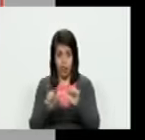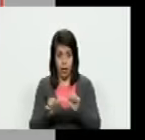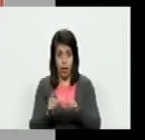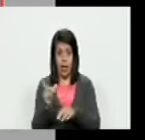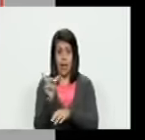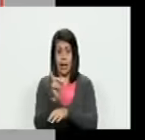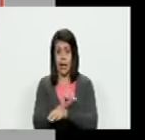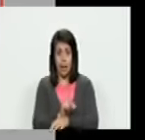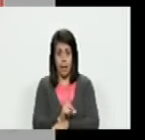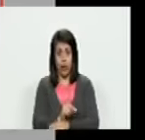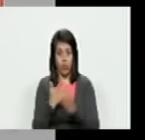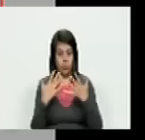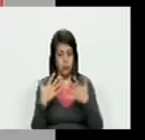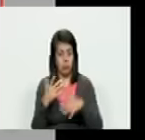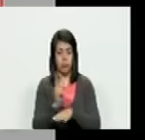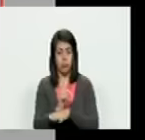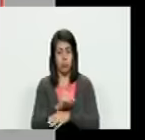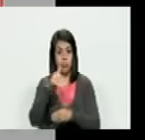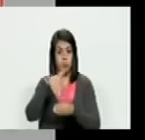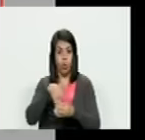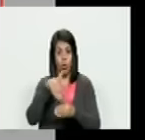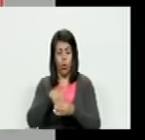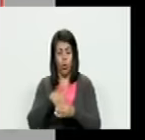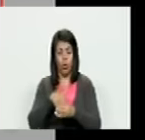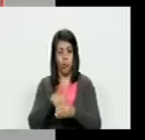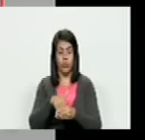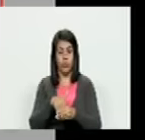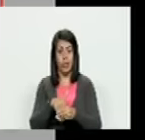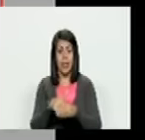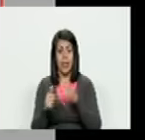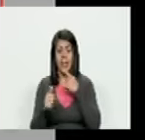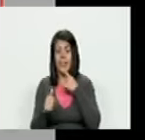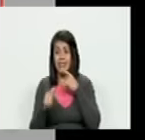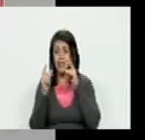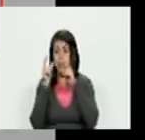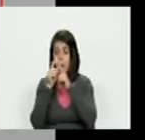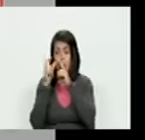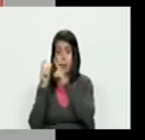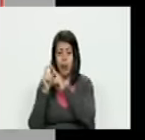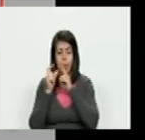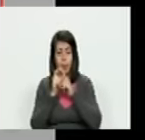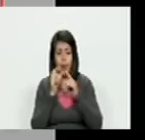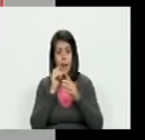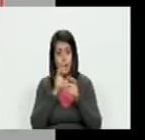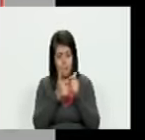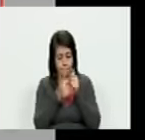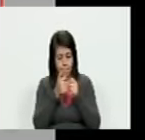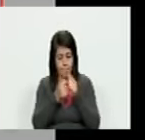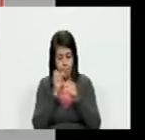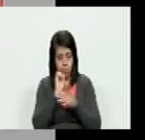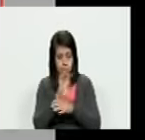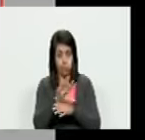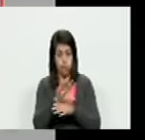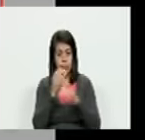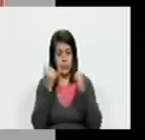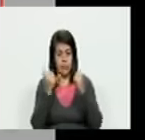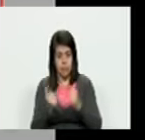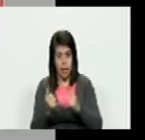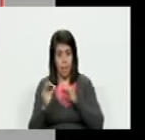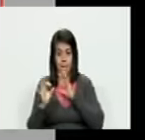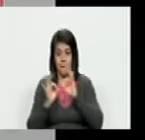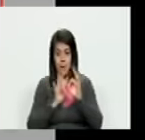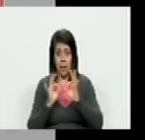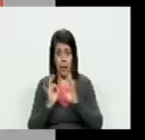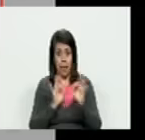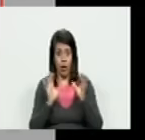apresuren el trámite de los votos y se graba le dicen hasta qué tiene que decir eso no fue hecho en Venezuela esto fue llave en mano es un